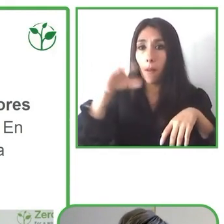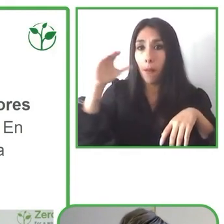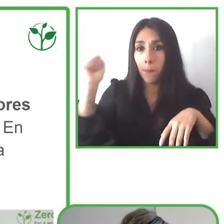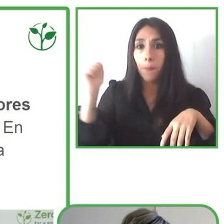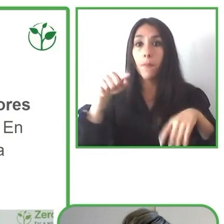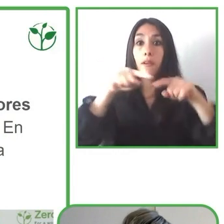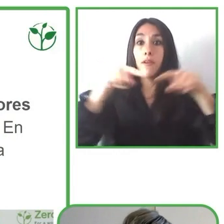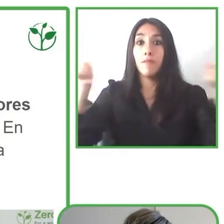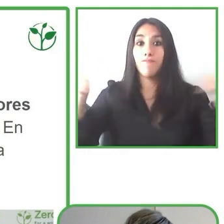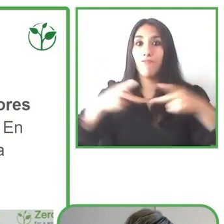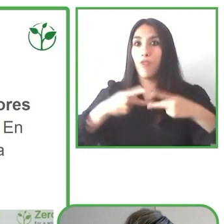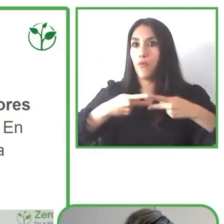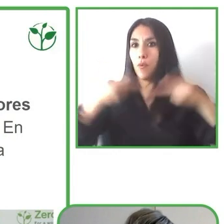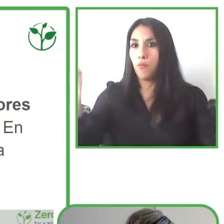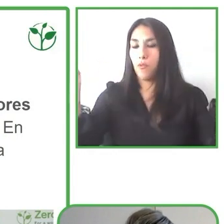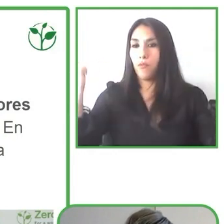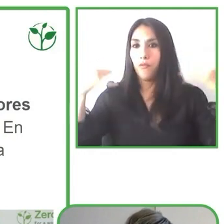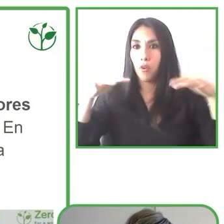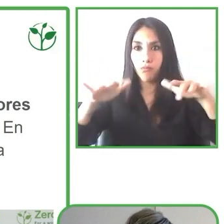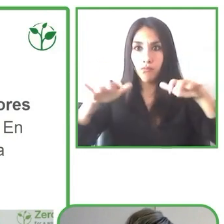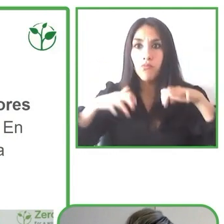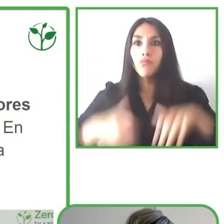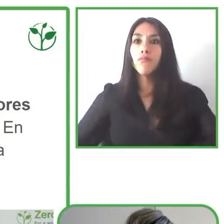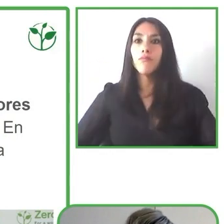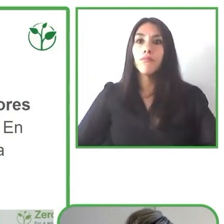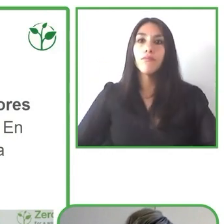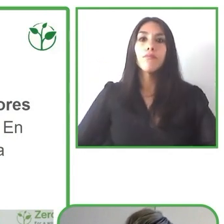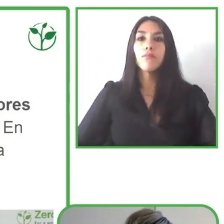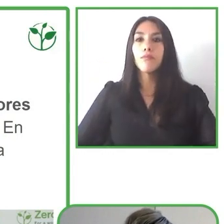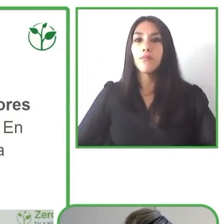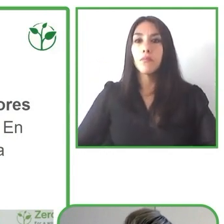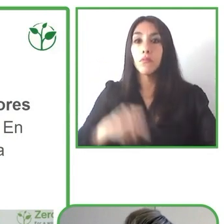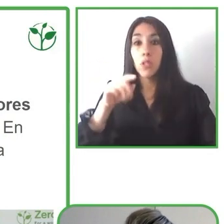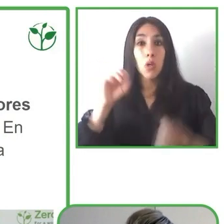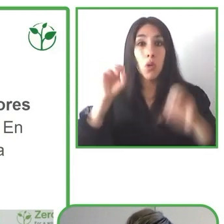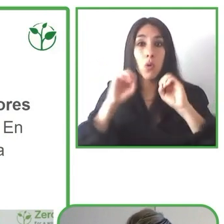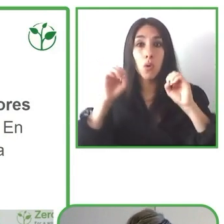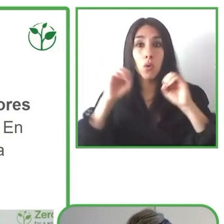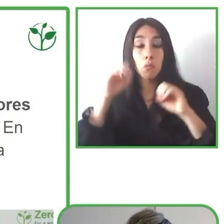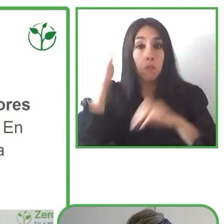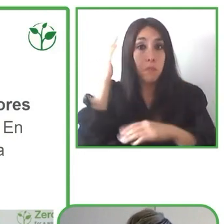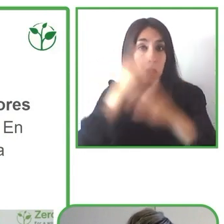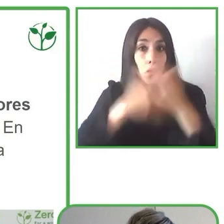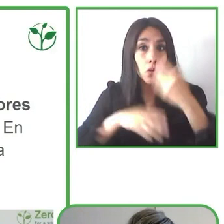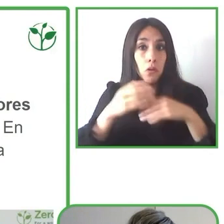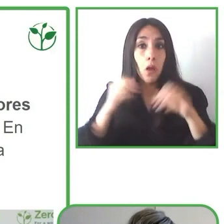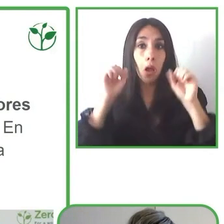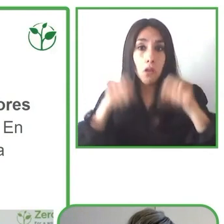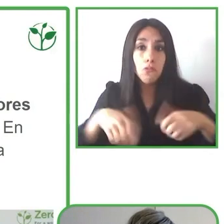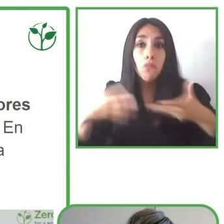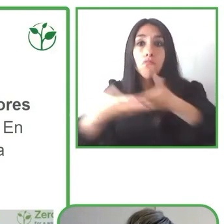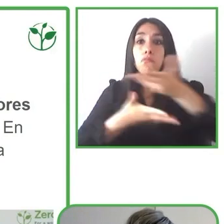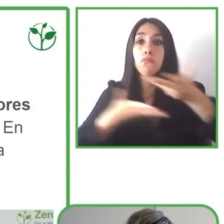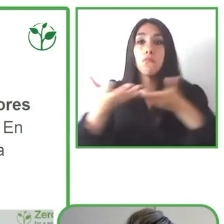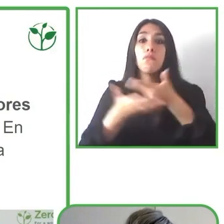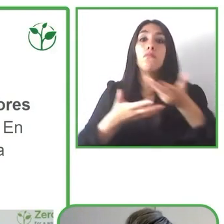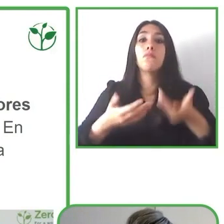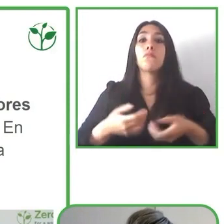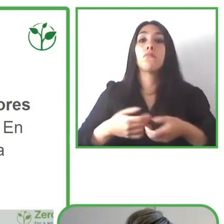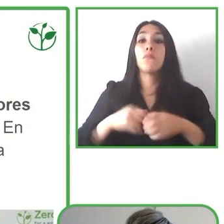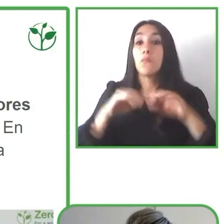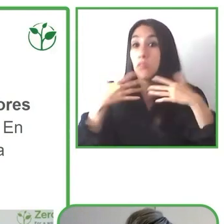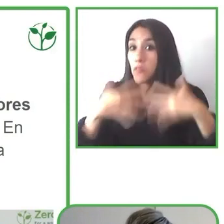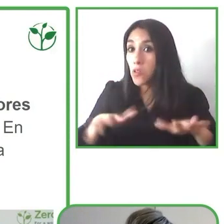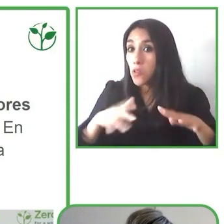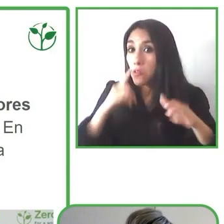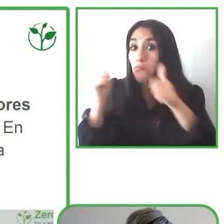discapacidad puedan interactuar y desarrollarse juntas. El objetivo es